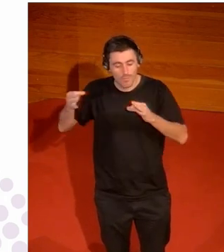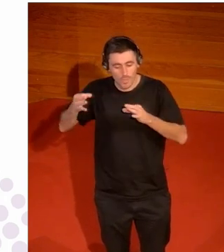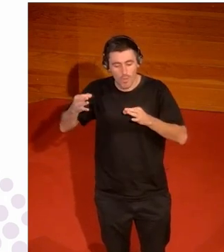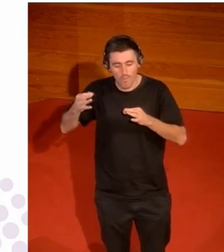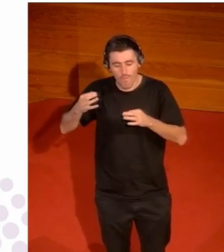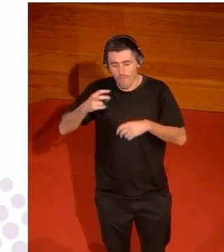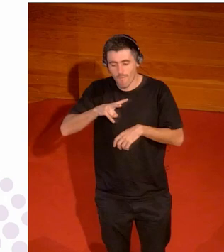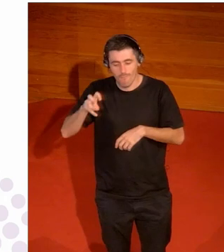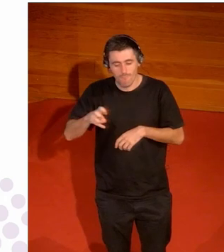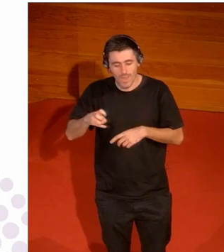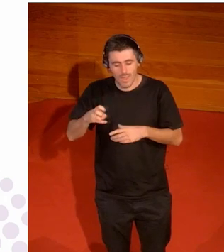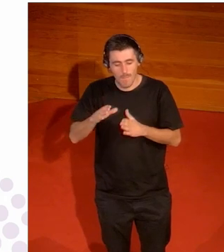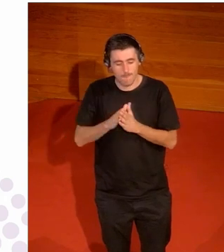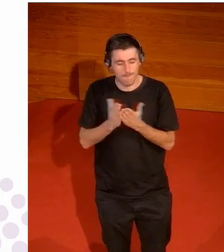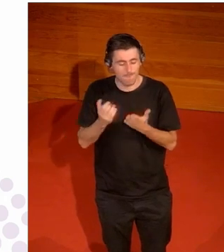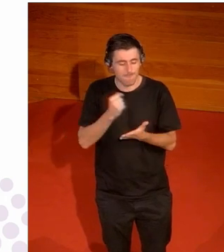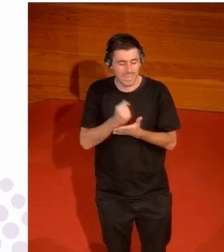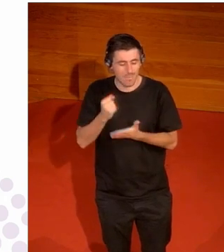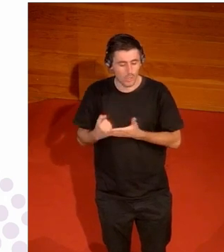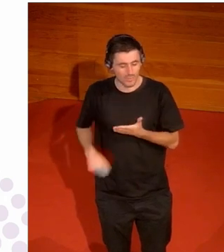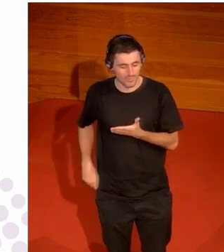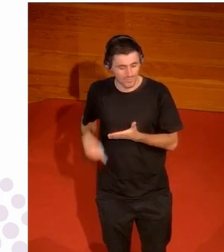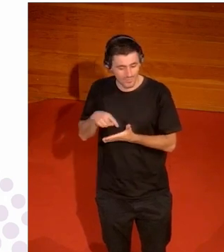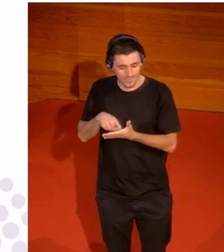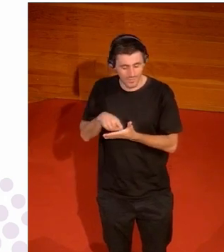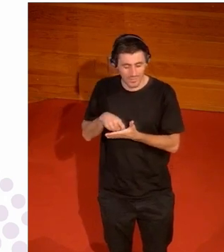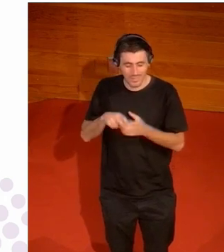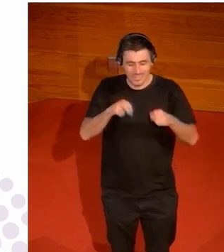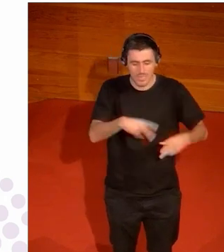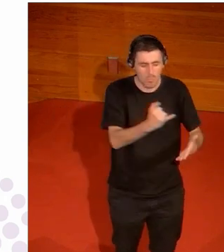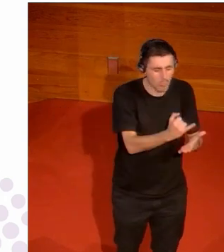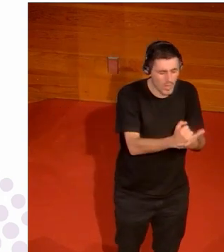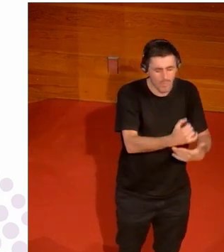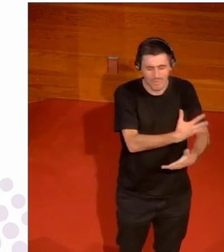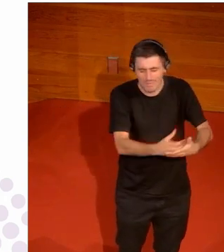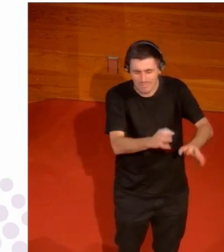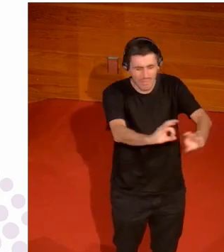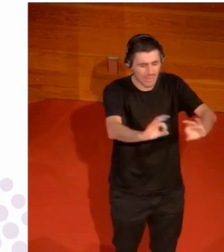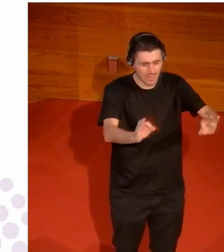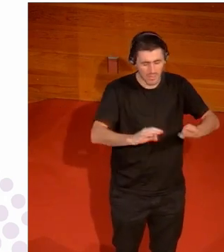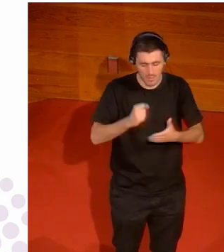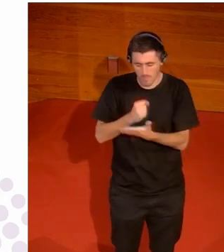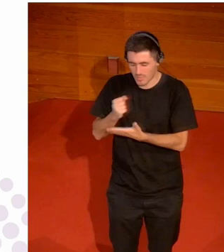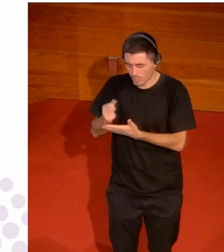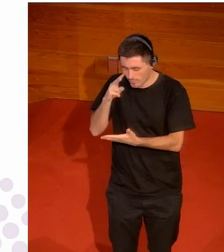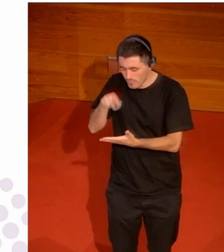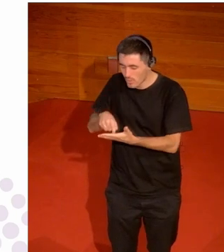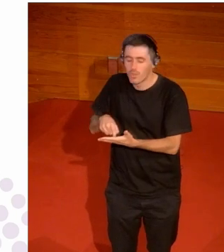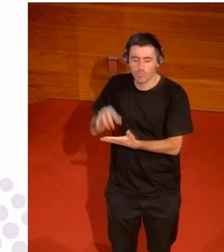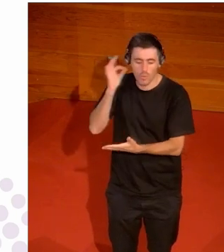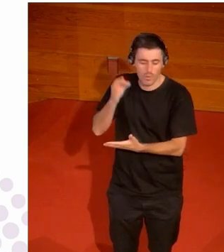pasaporte y en el pasaporte sin hacerles pruebas cromosómicas ni análisis de sangre en el pasaporte pone que son mujeres